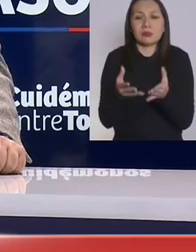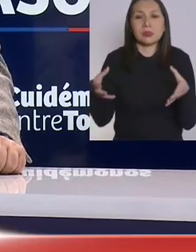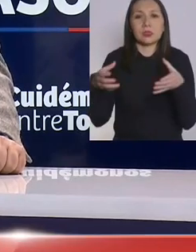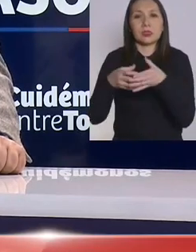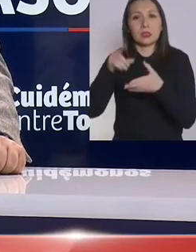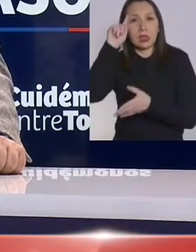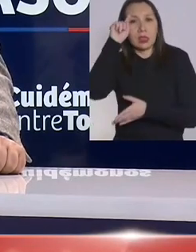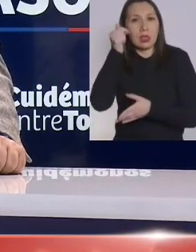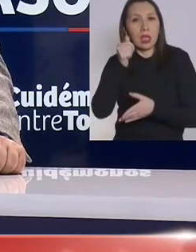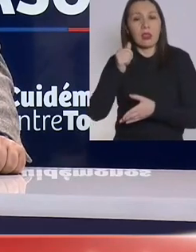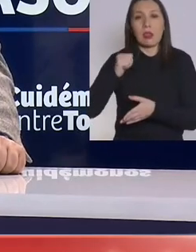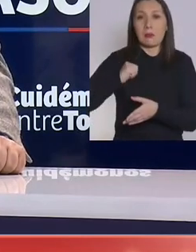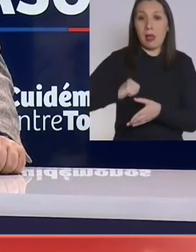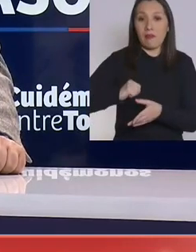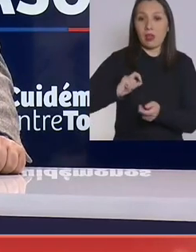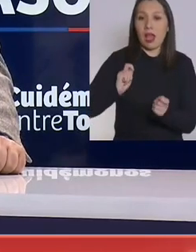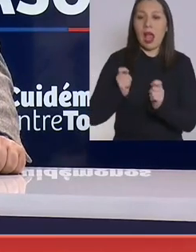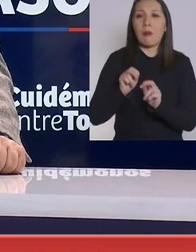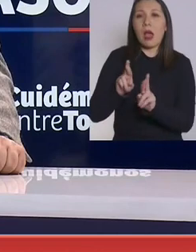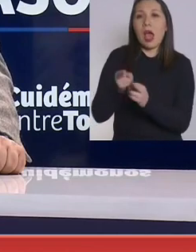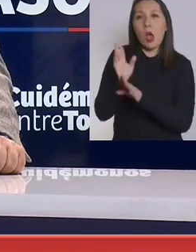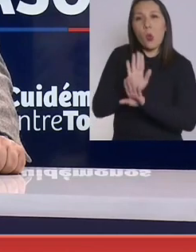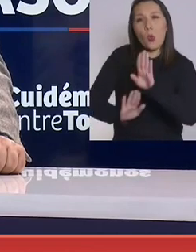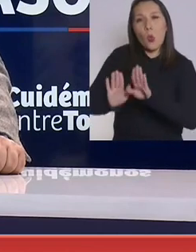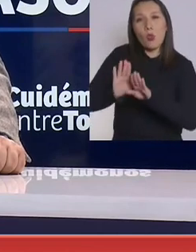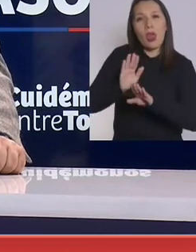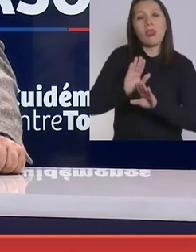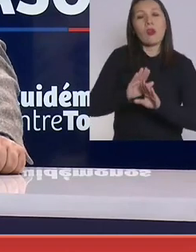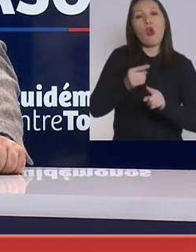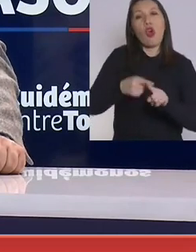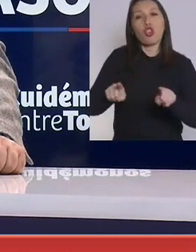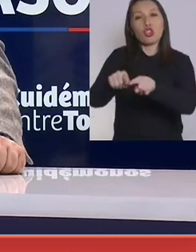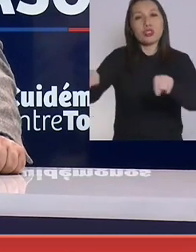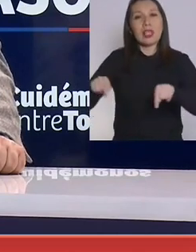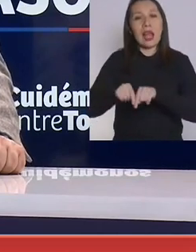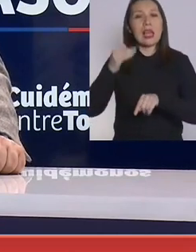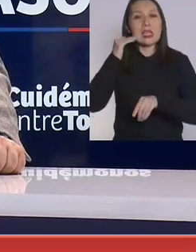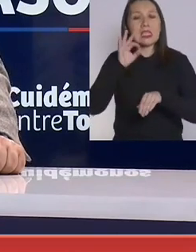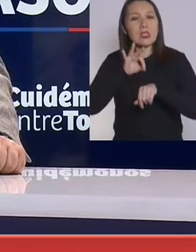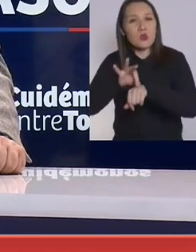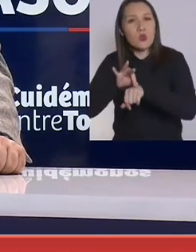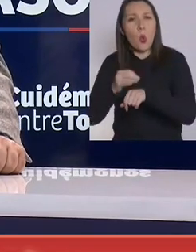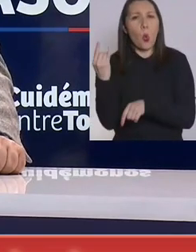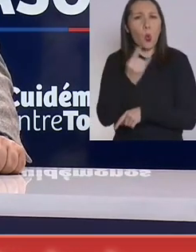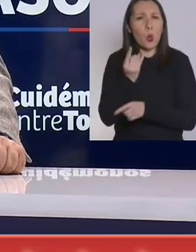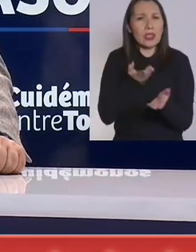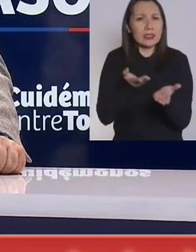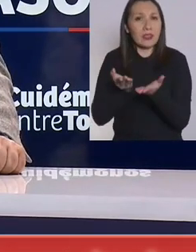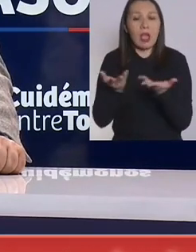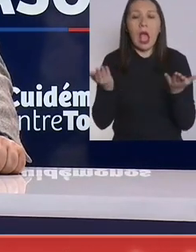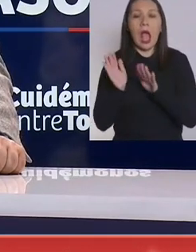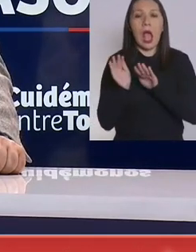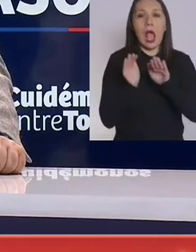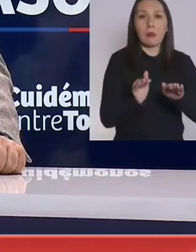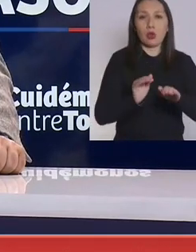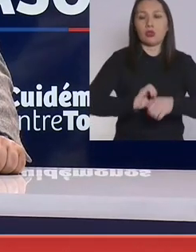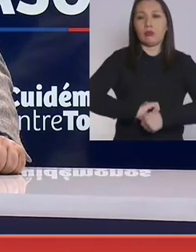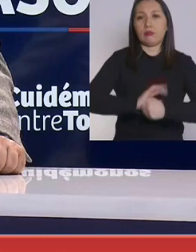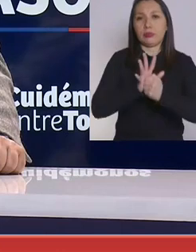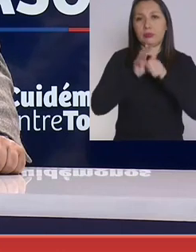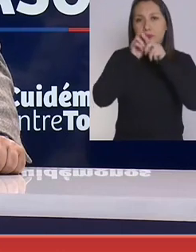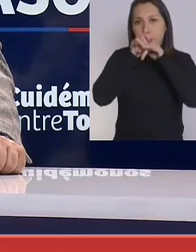creadas en pabellón, en recuperación o en otras salas como pediatría o los servicios de urgencia para apoyar en esta pandemia.